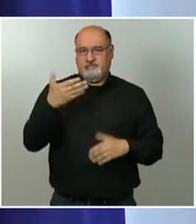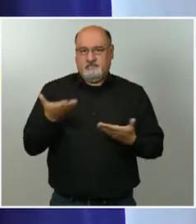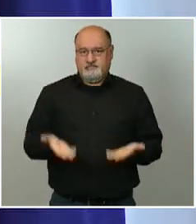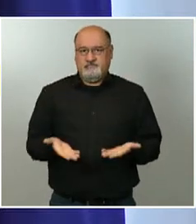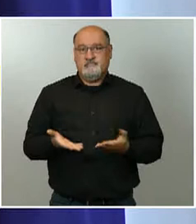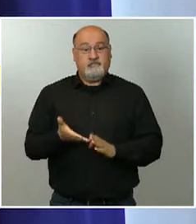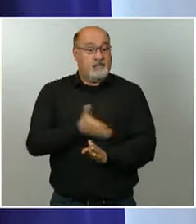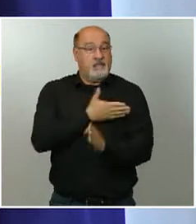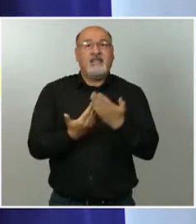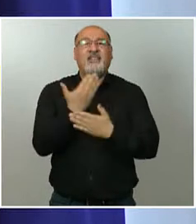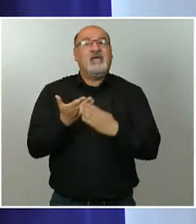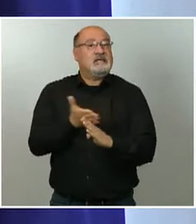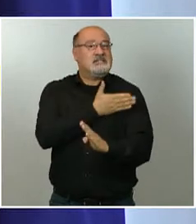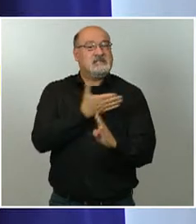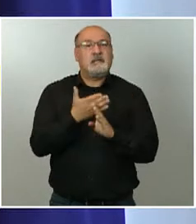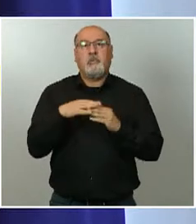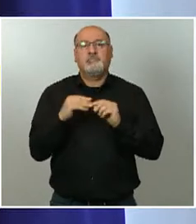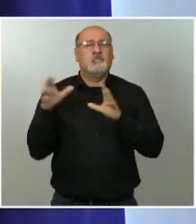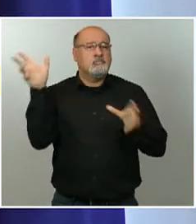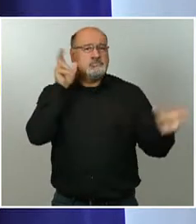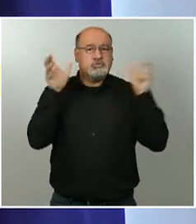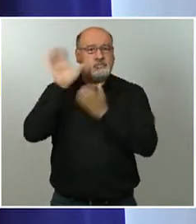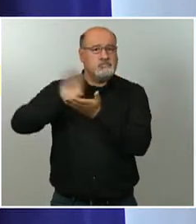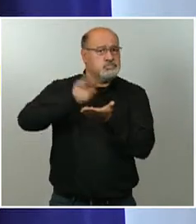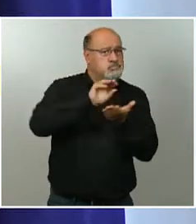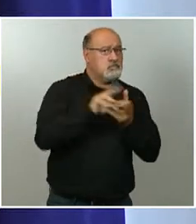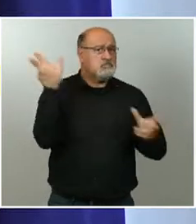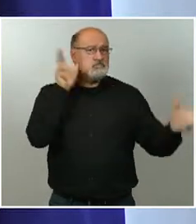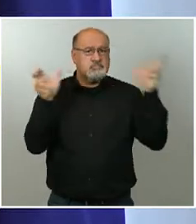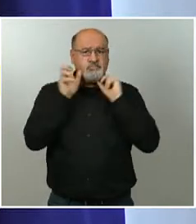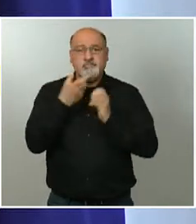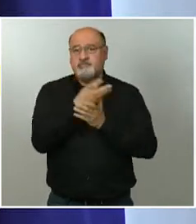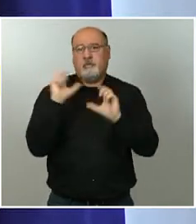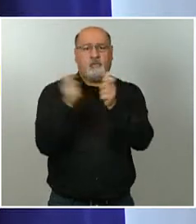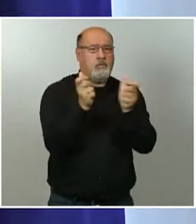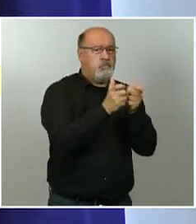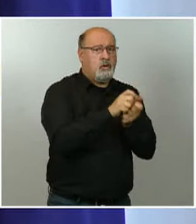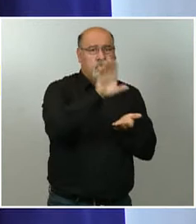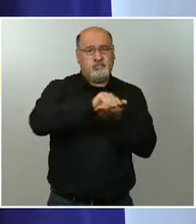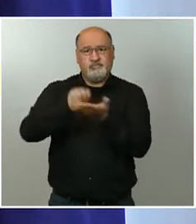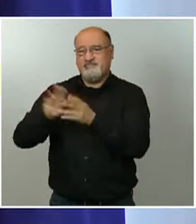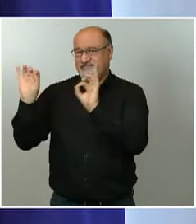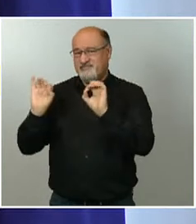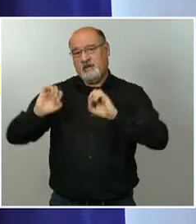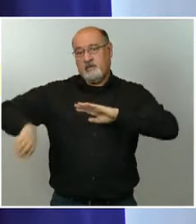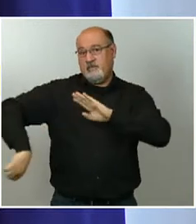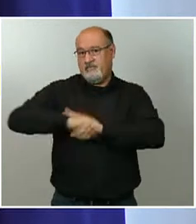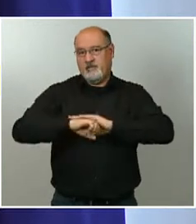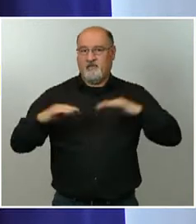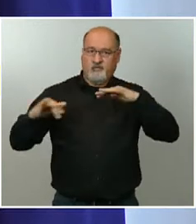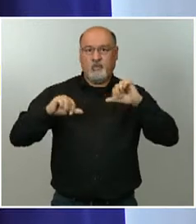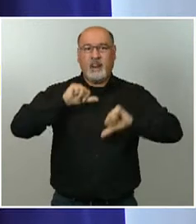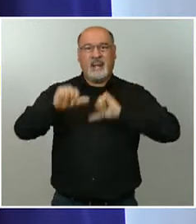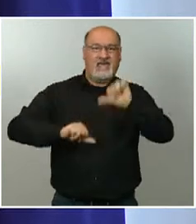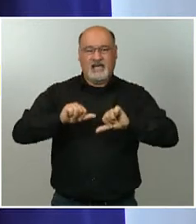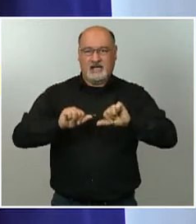después de escuchar a los representantes de la Liga, al mundo